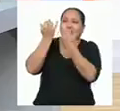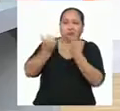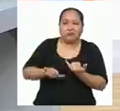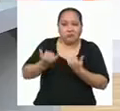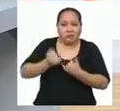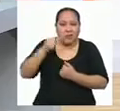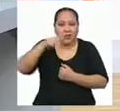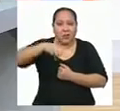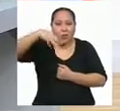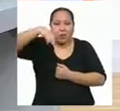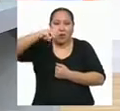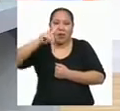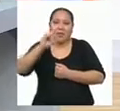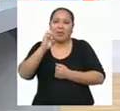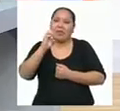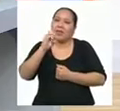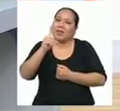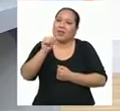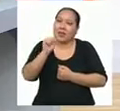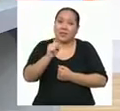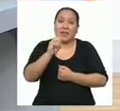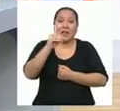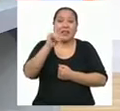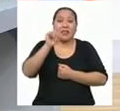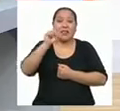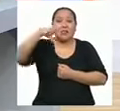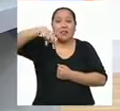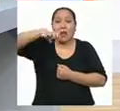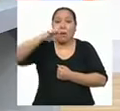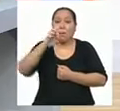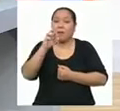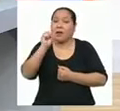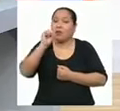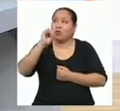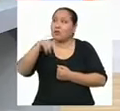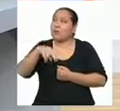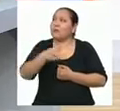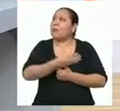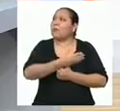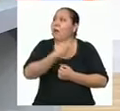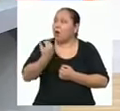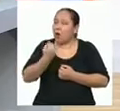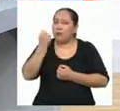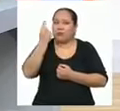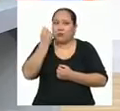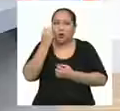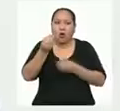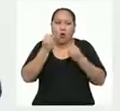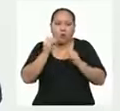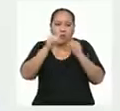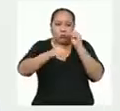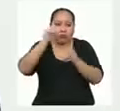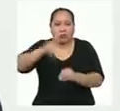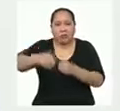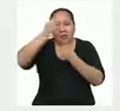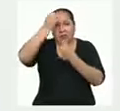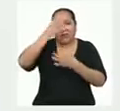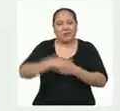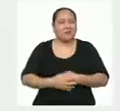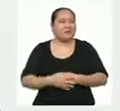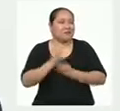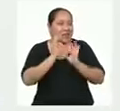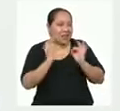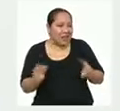hoy sobre las medidas de dispersión, vamos a entender cada vez mejor cómo se comportan los datos. De nada,